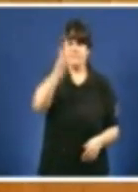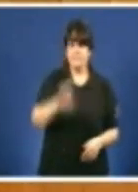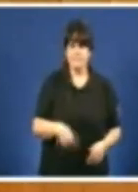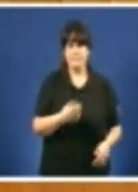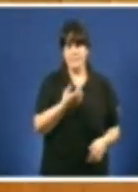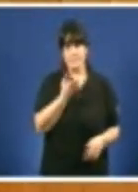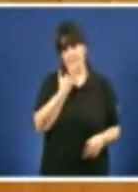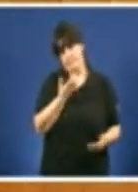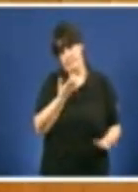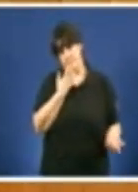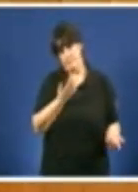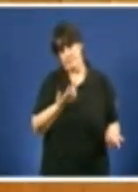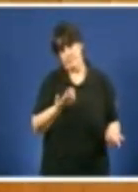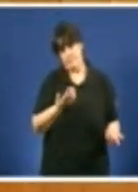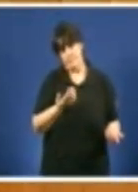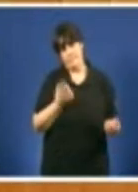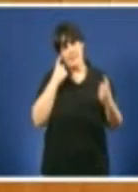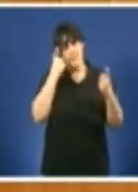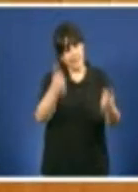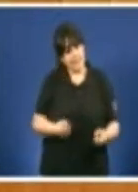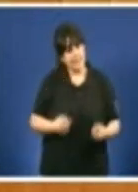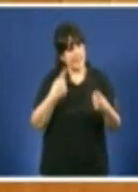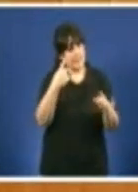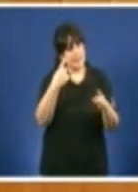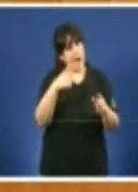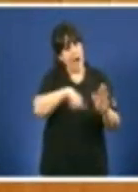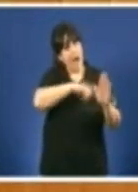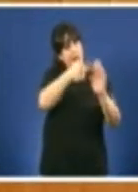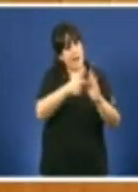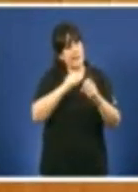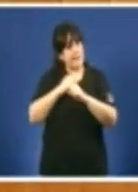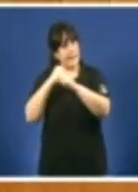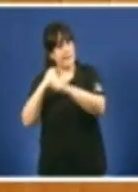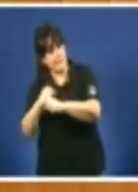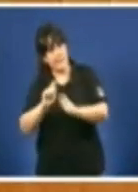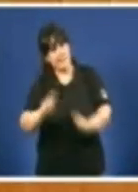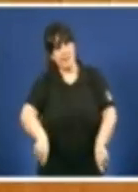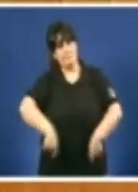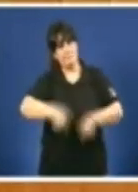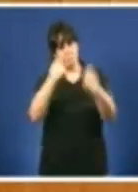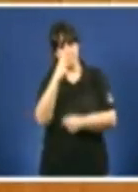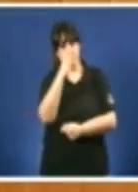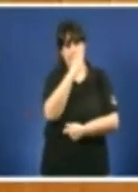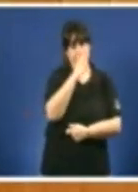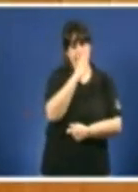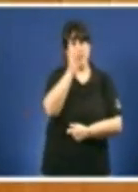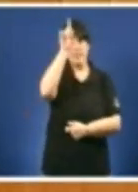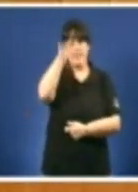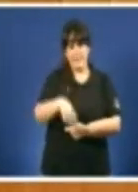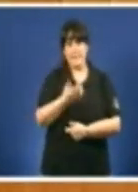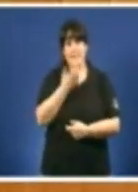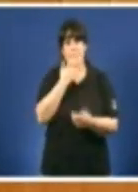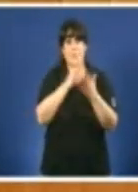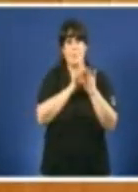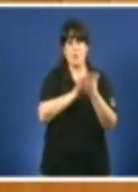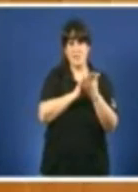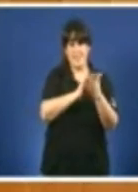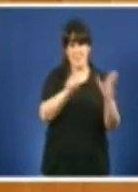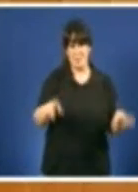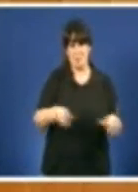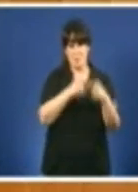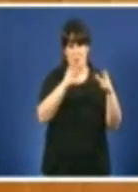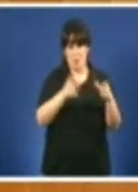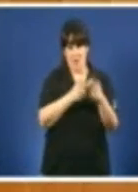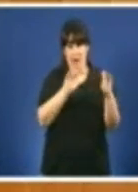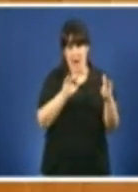programado unha demolución en cuberta da lei de dependencia e por outra, un desmantelamento dos servicios sociais das